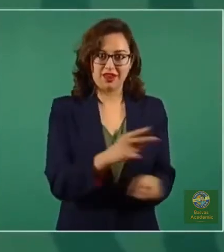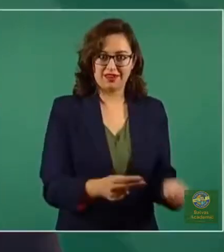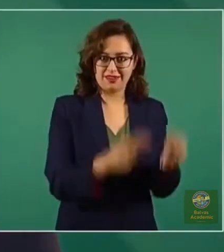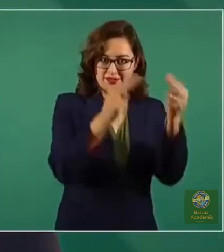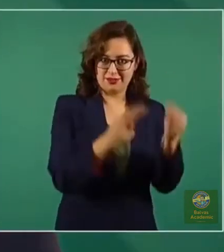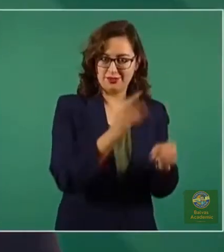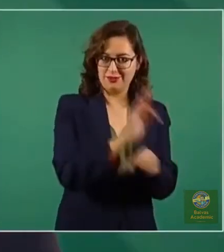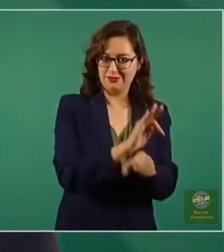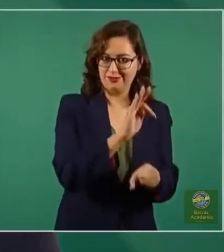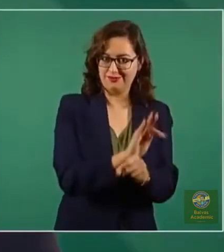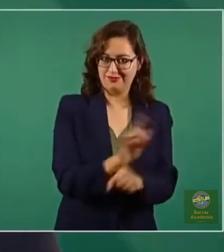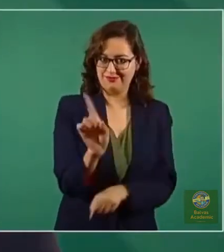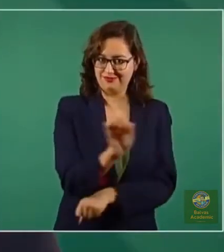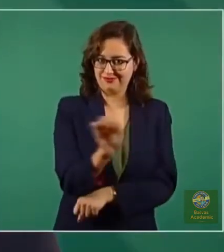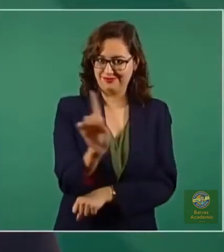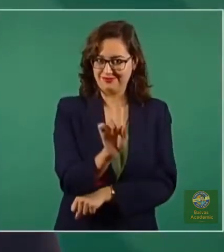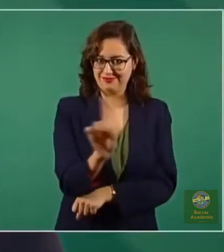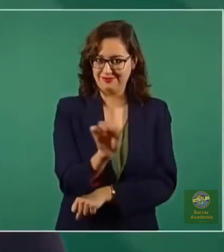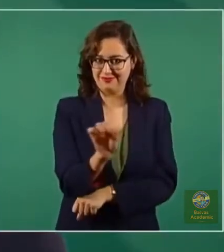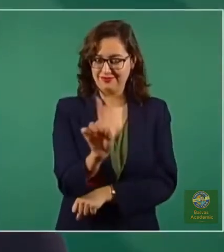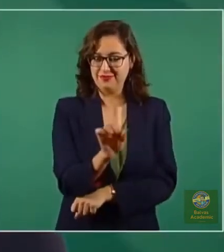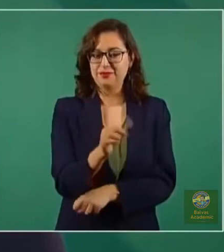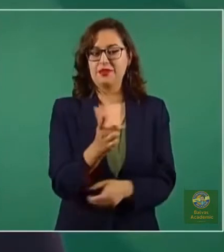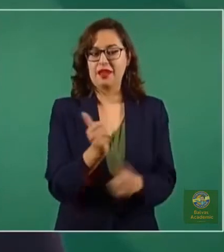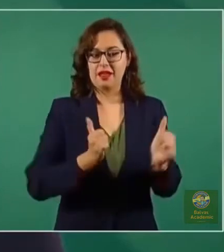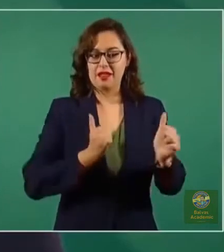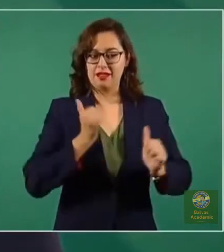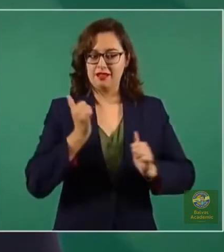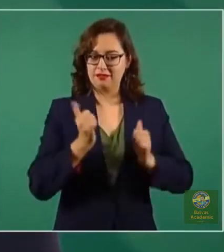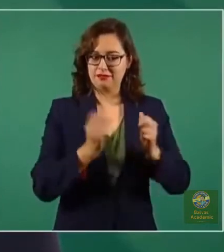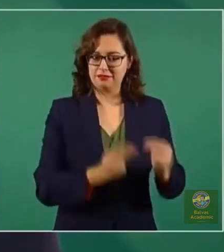o comercial.